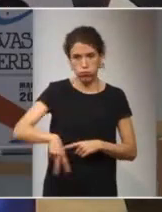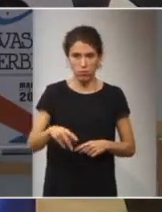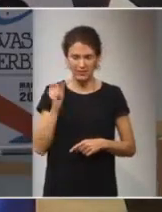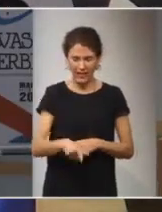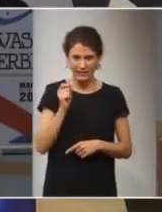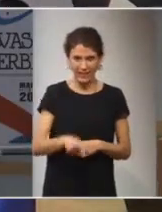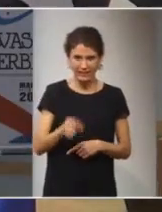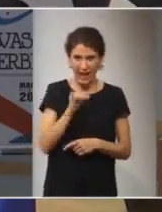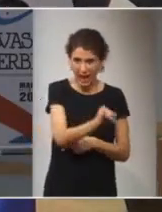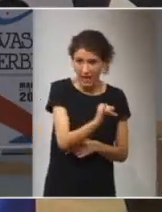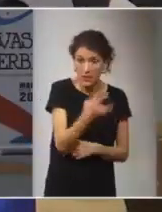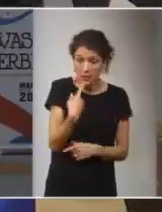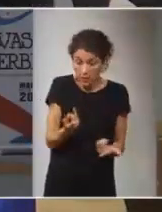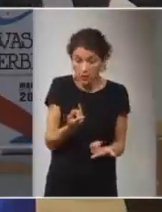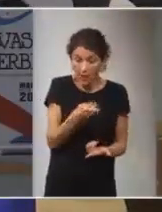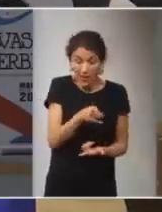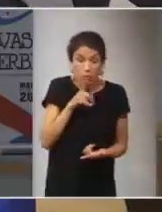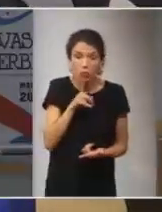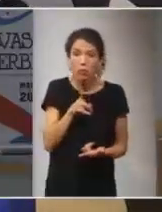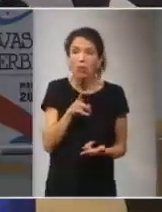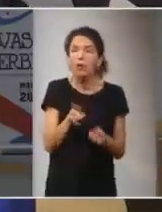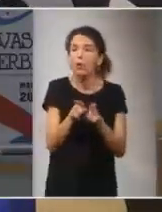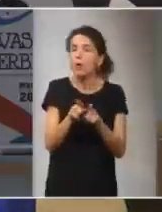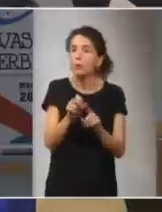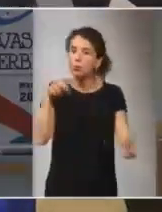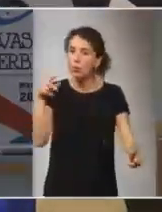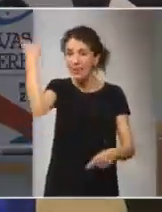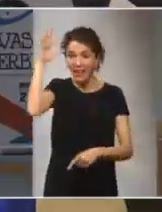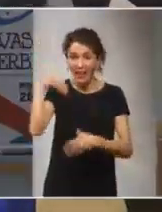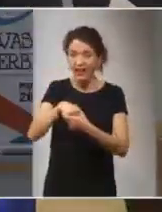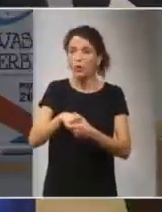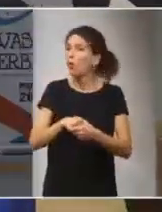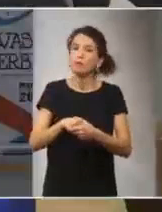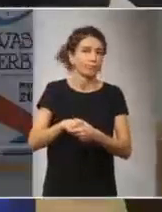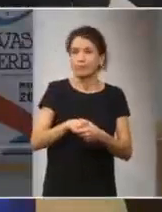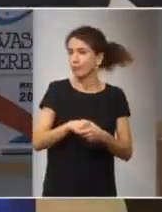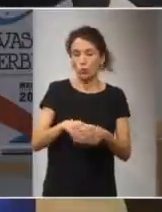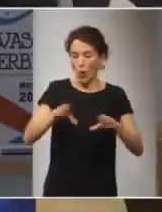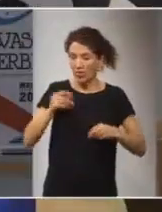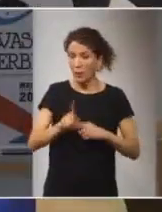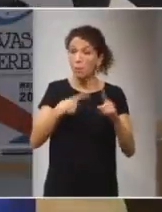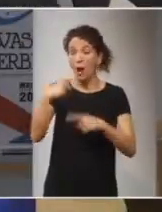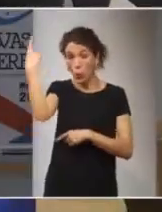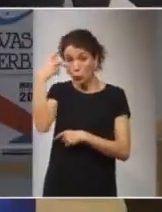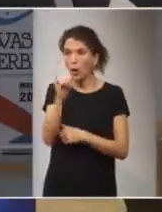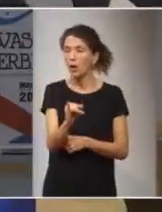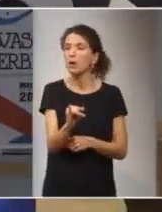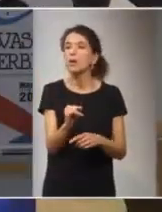podemos avanzar si no somos capaces de asumir la perspectiva de género y todavía estamos en una cultura